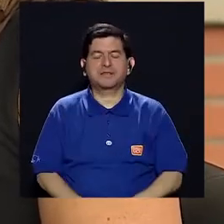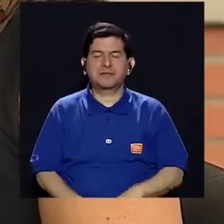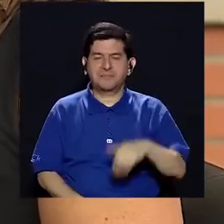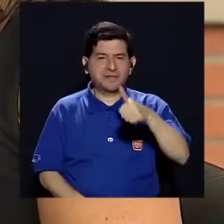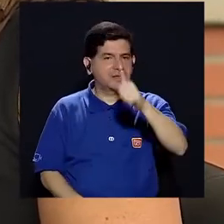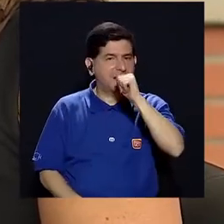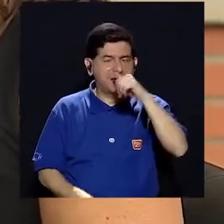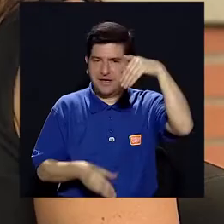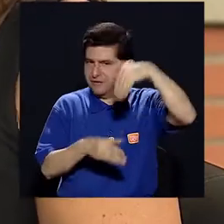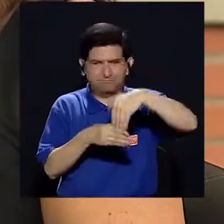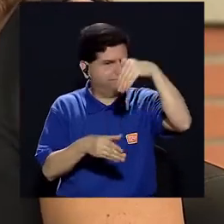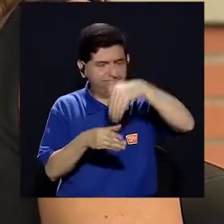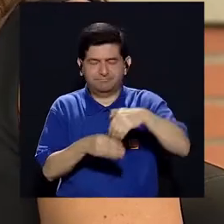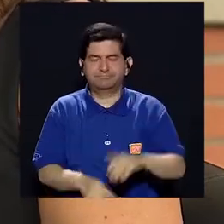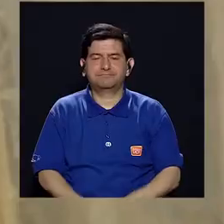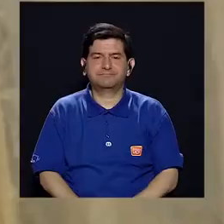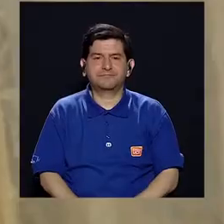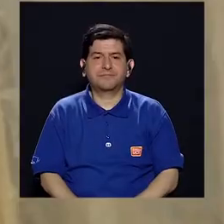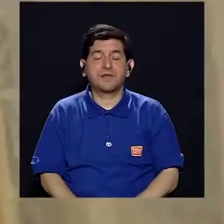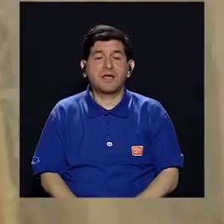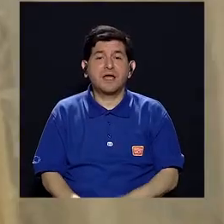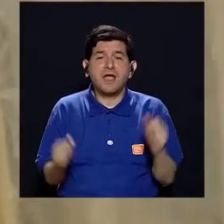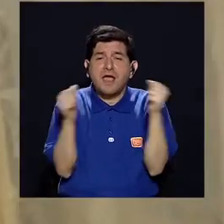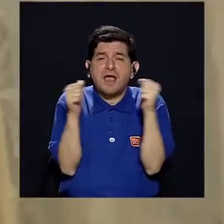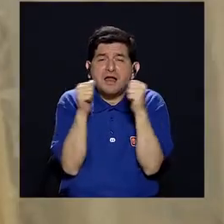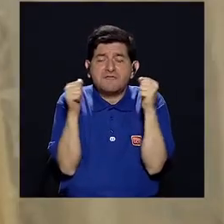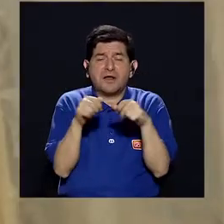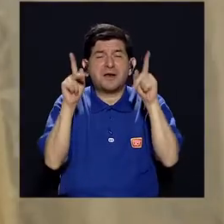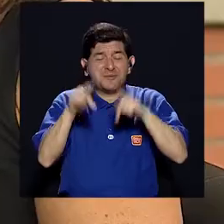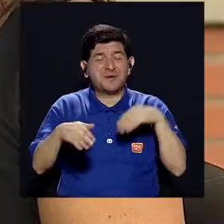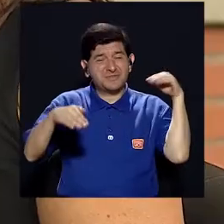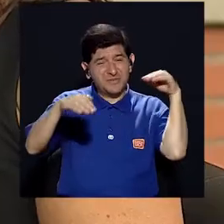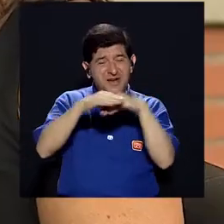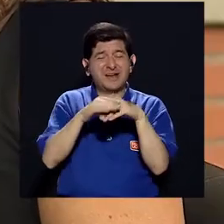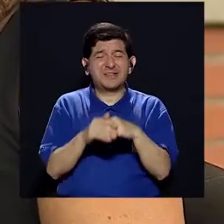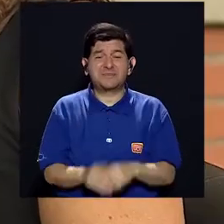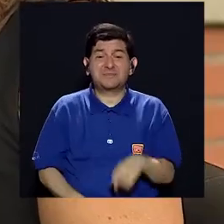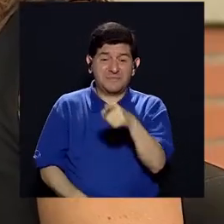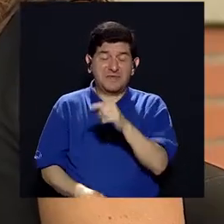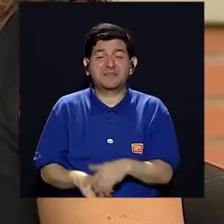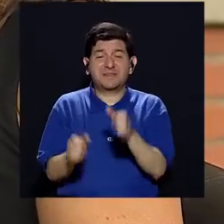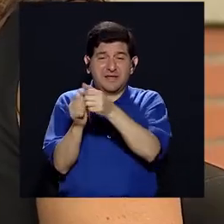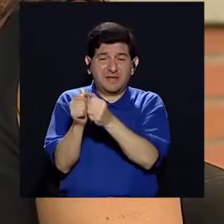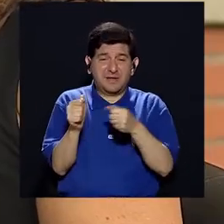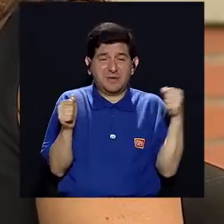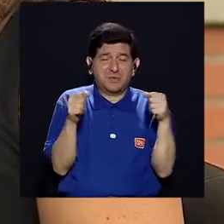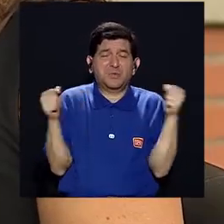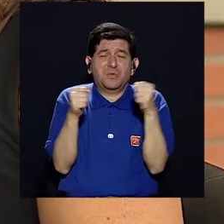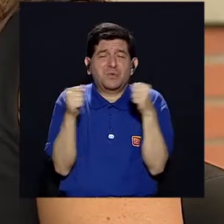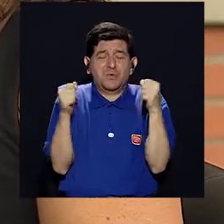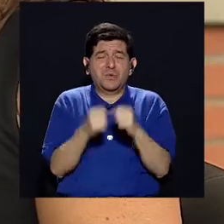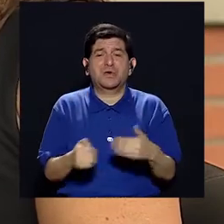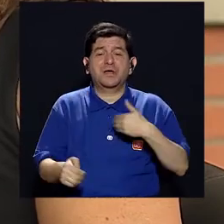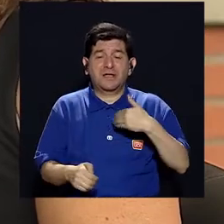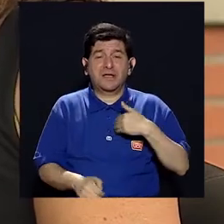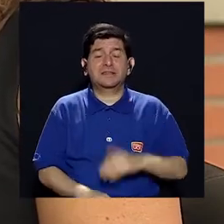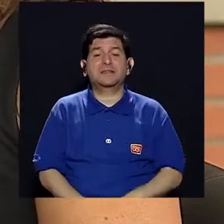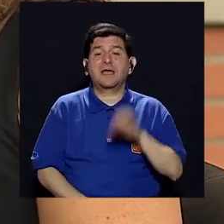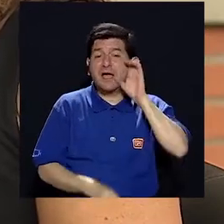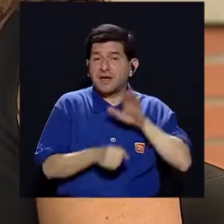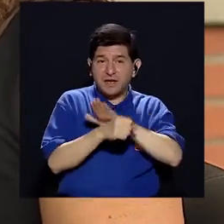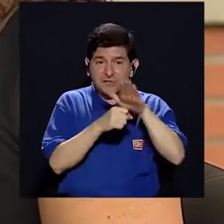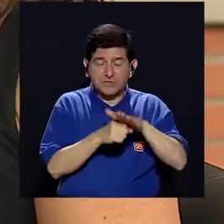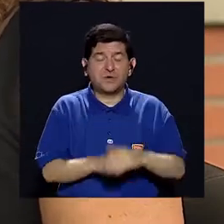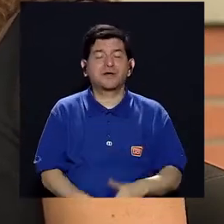¿verdad?, que no le entre aire al producto. ¿En los refri guardarlas? Hay gente que las guarda en el congelador, las que son como con cobertura de